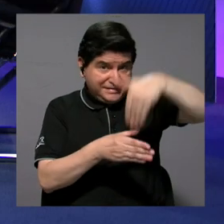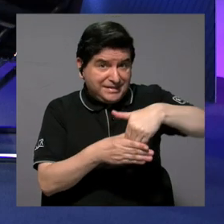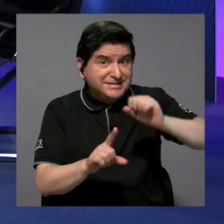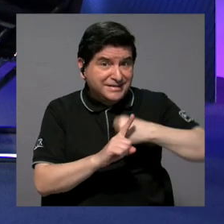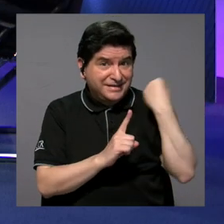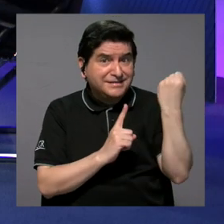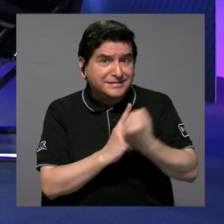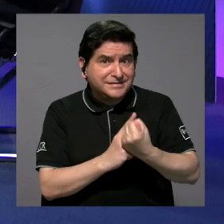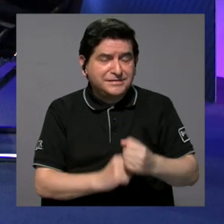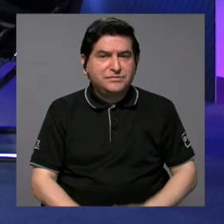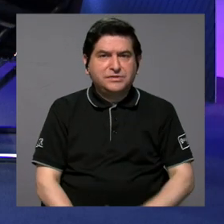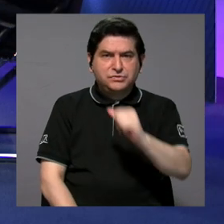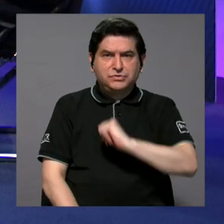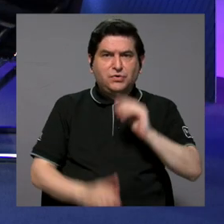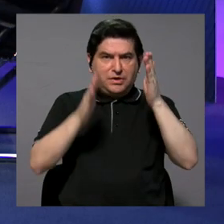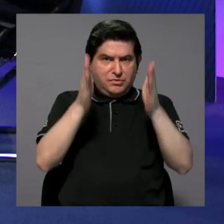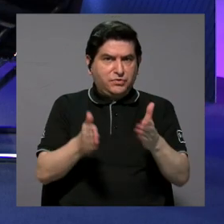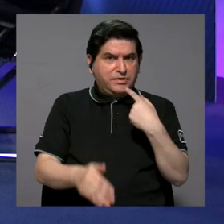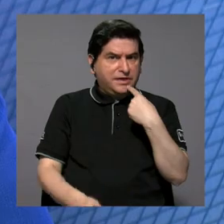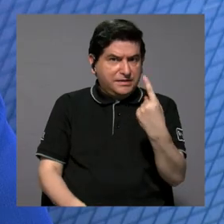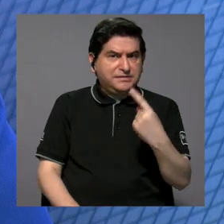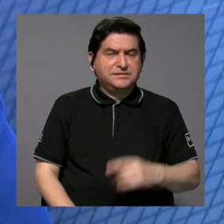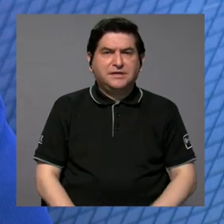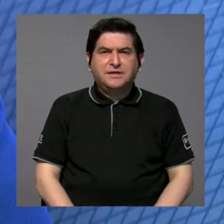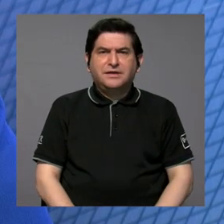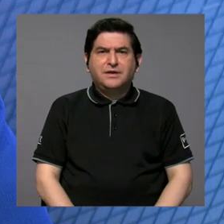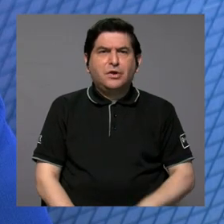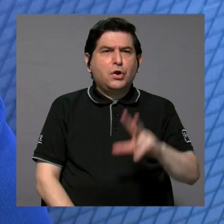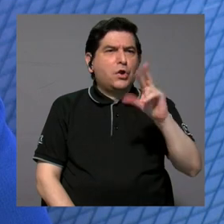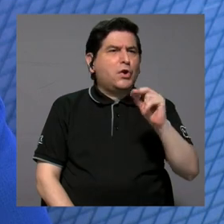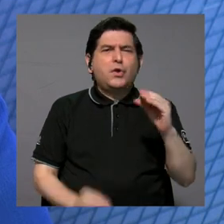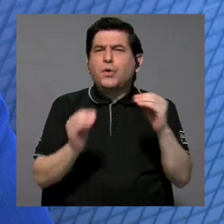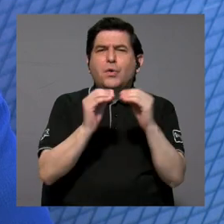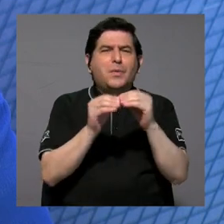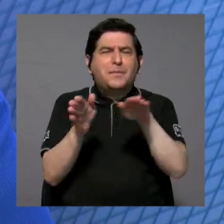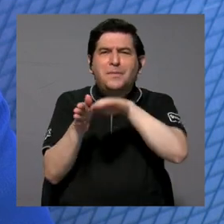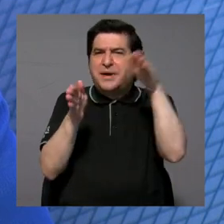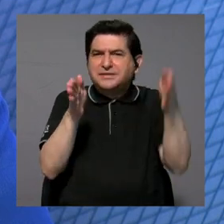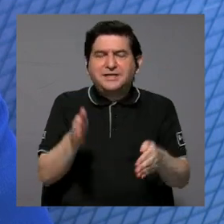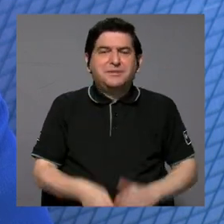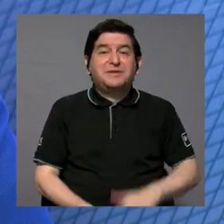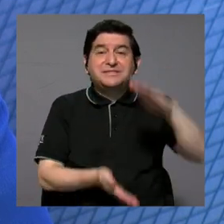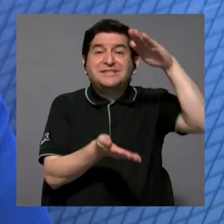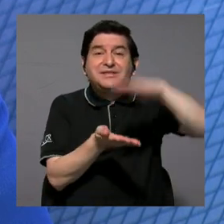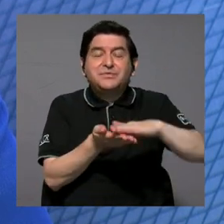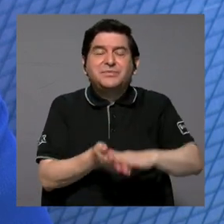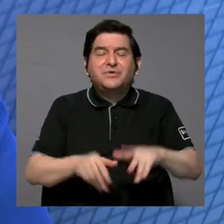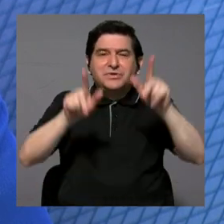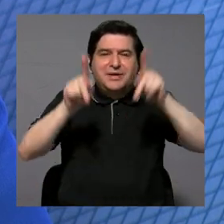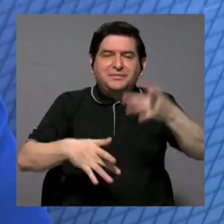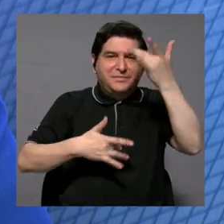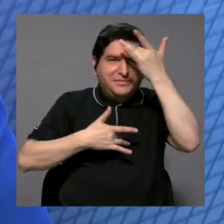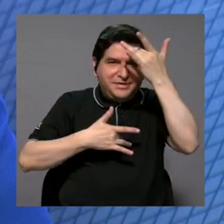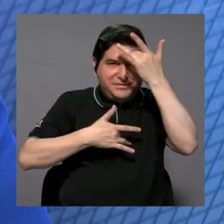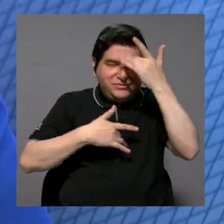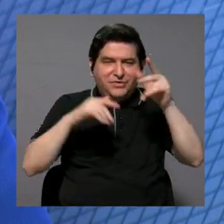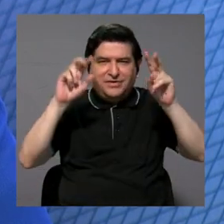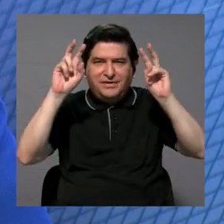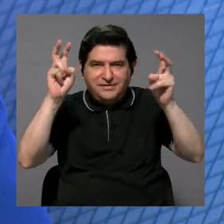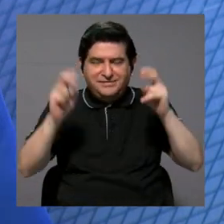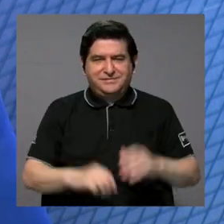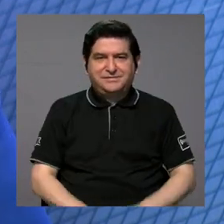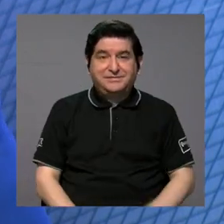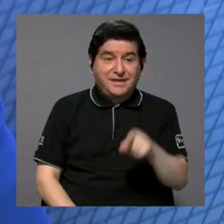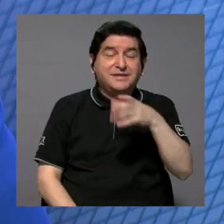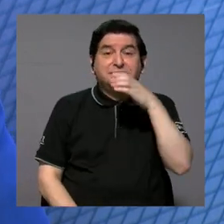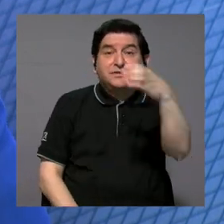¿verdad? Las autoridades no metan más camas, bajen los enfermos, ¿verdad? Ese fue, digamos, como la recomendación.